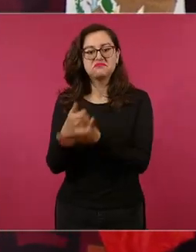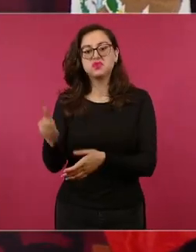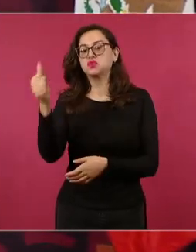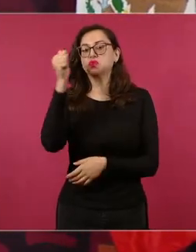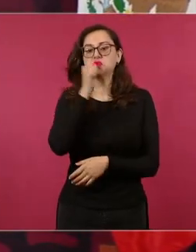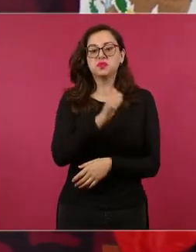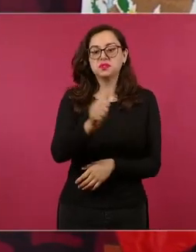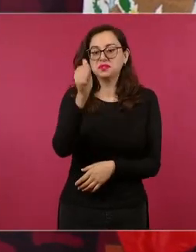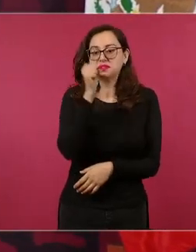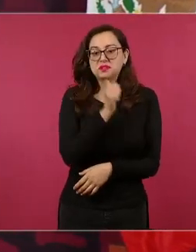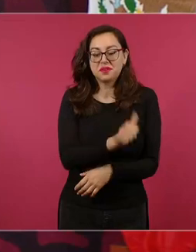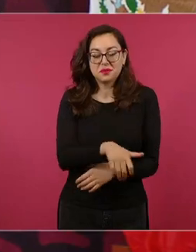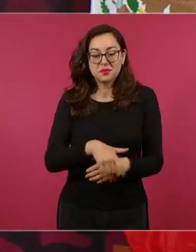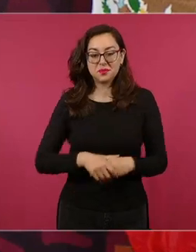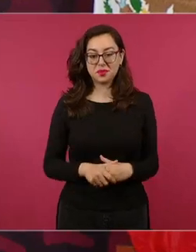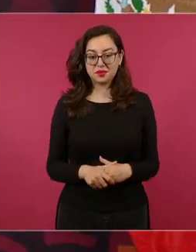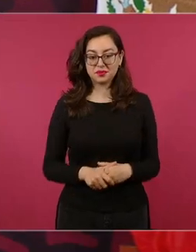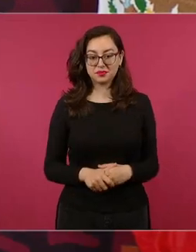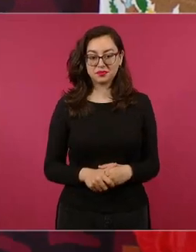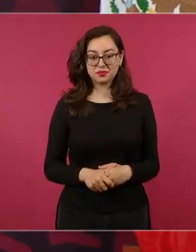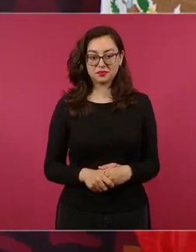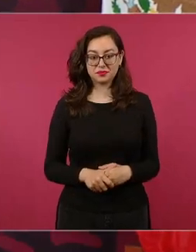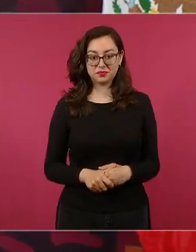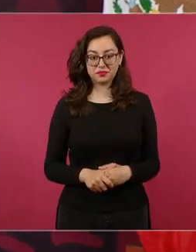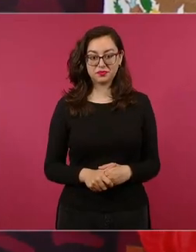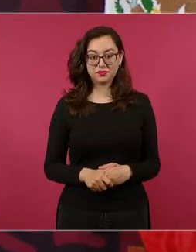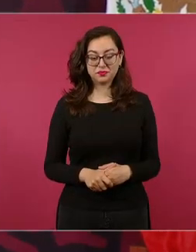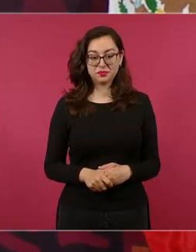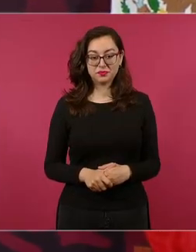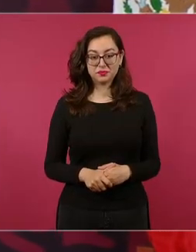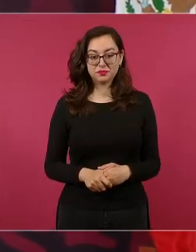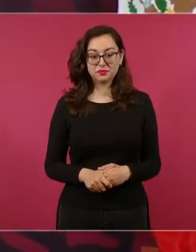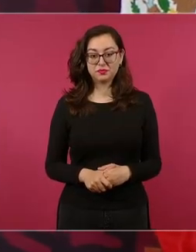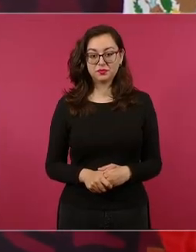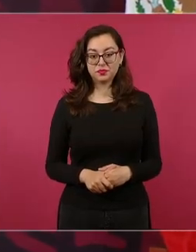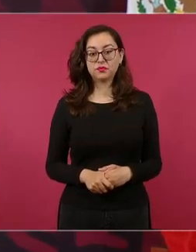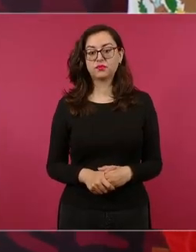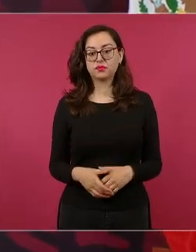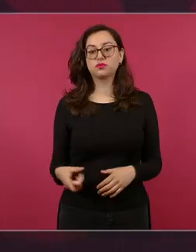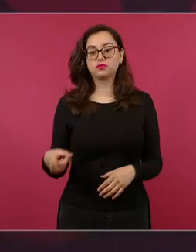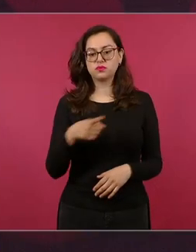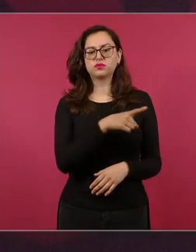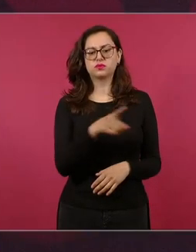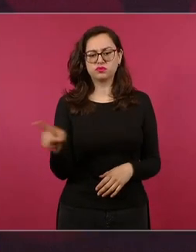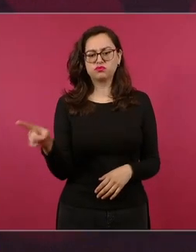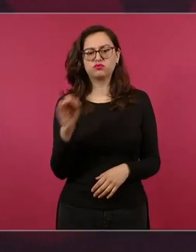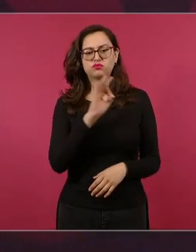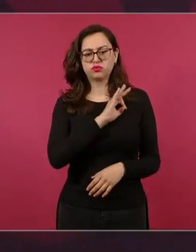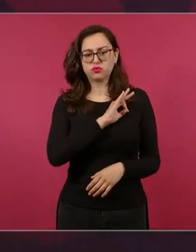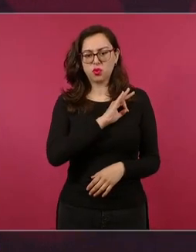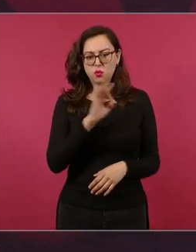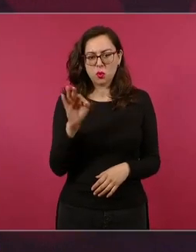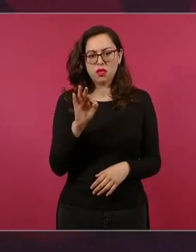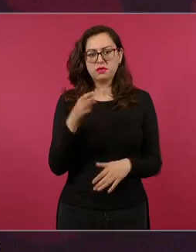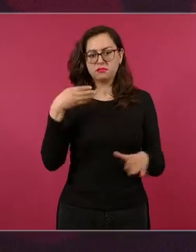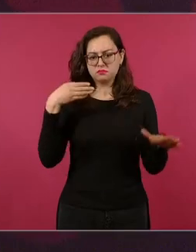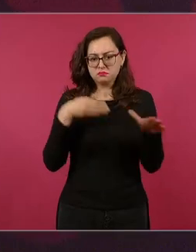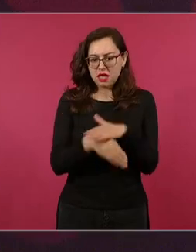vayan bueno ustedes van constantemente al metro